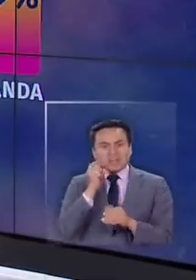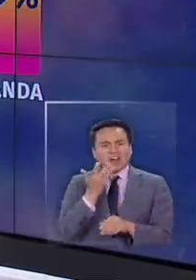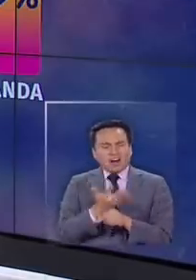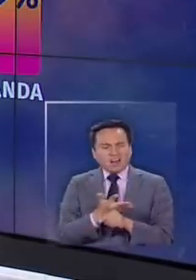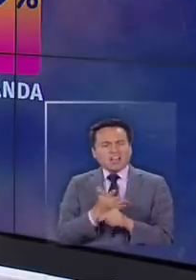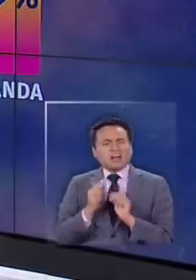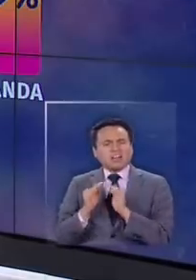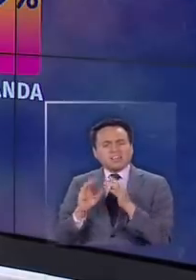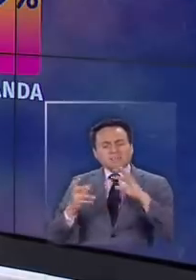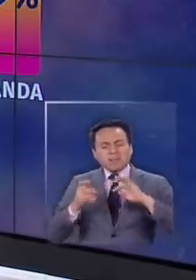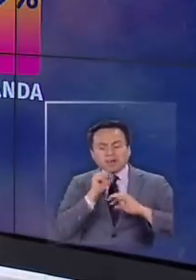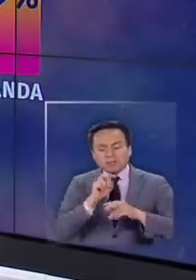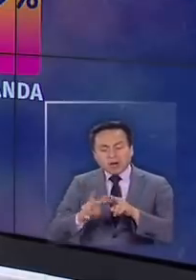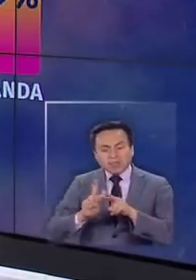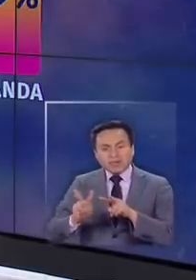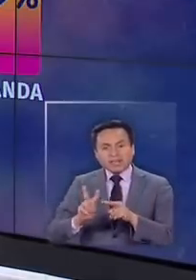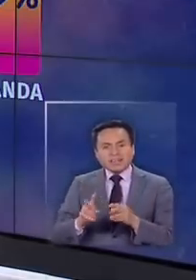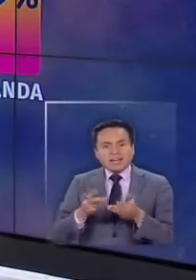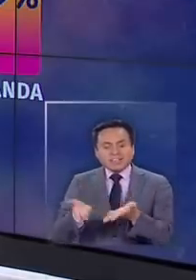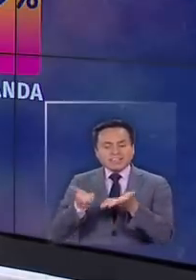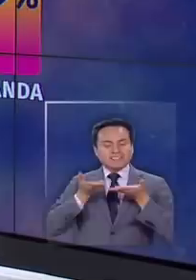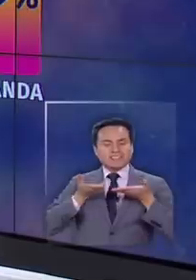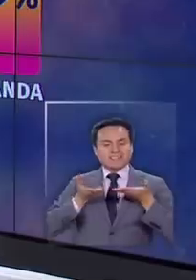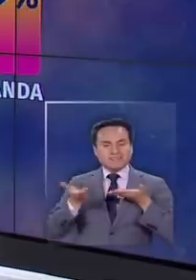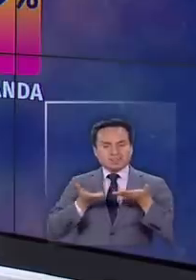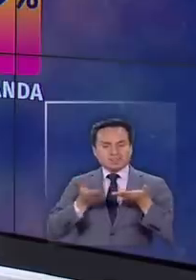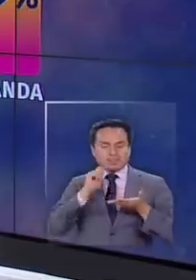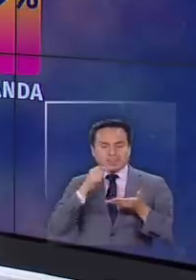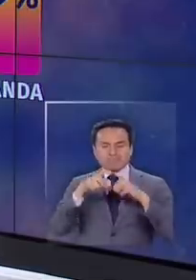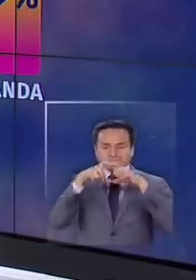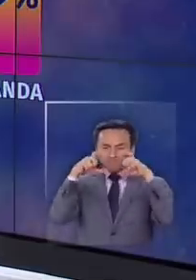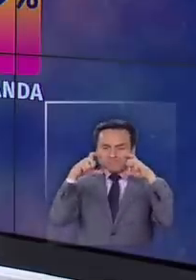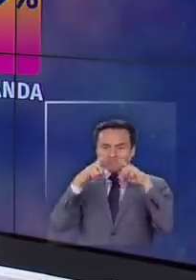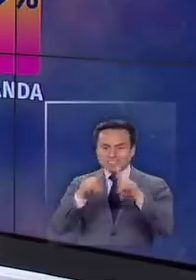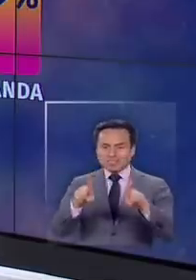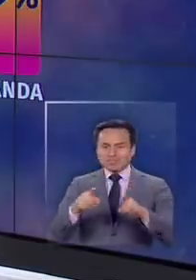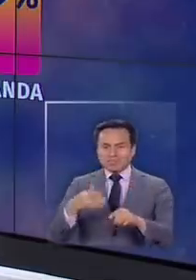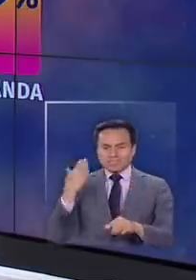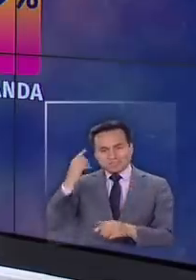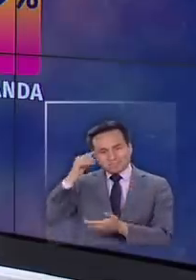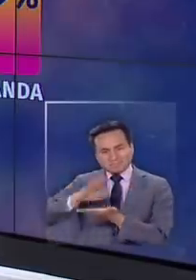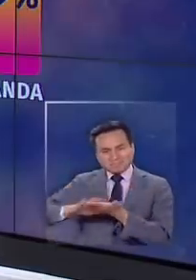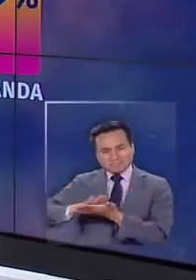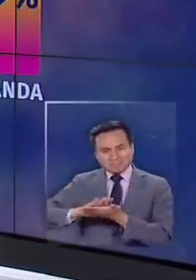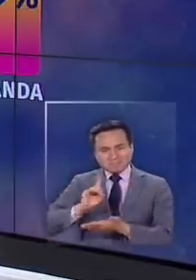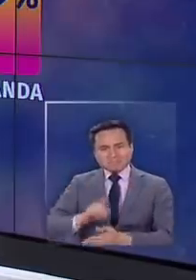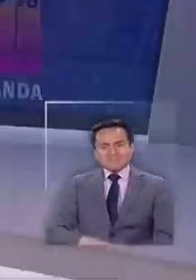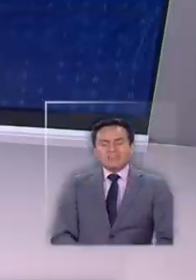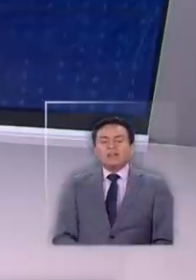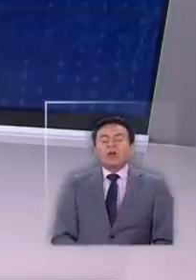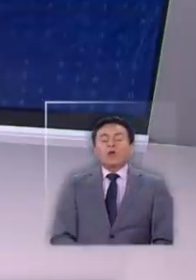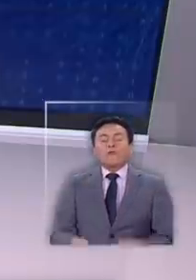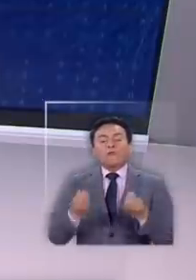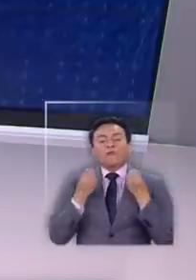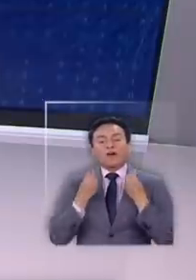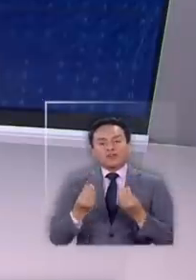en la casa un paño de cocina viejo, que puede ya dar un servicio, en este caso, distinto al original. Bueno,